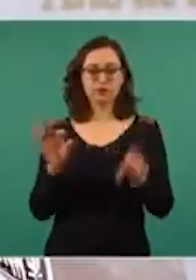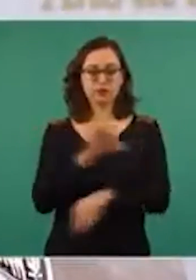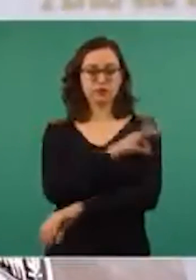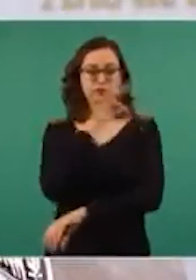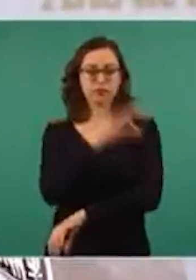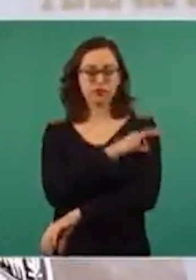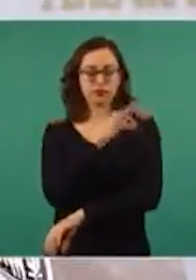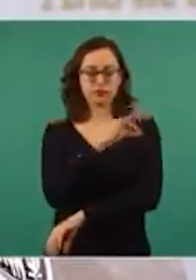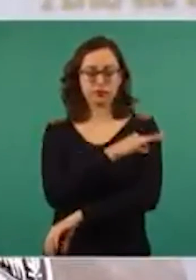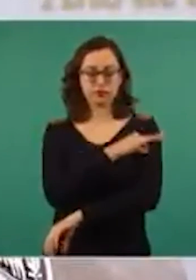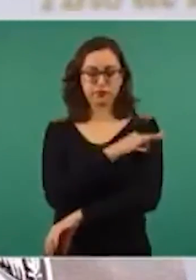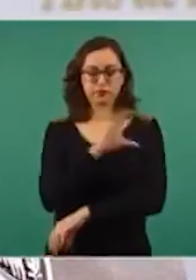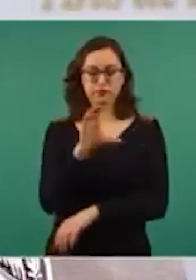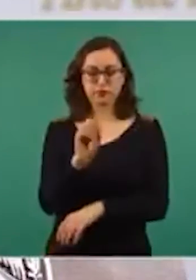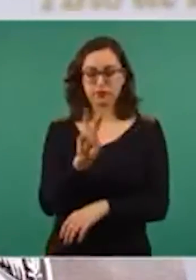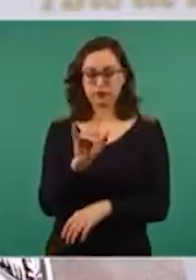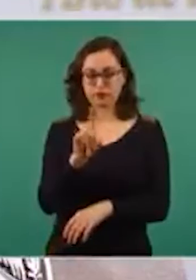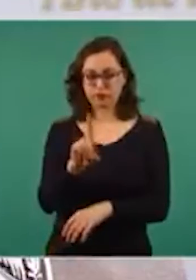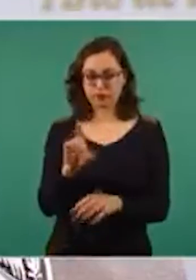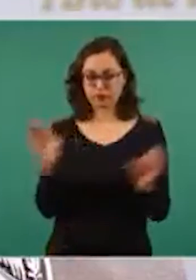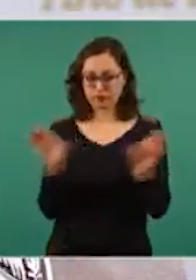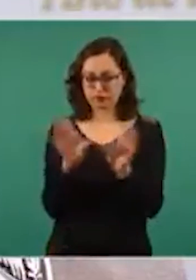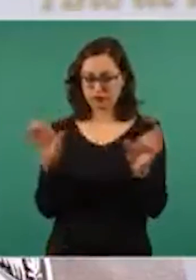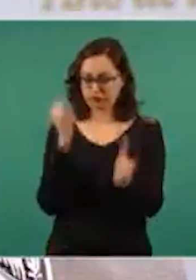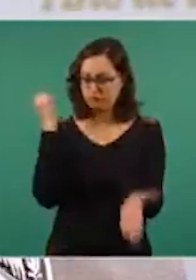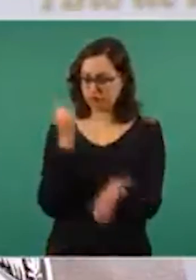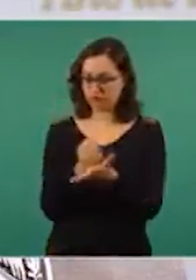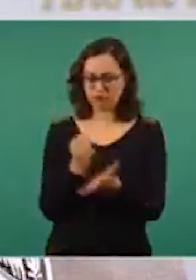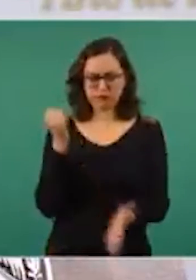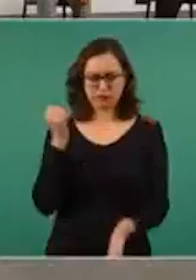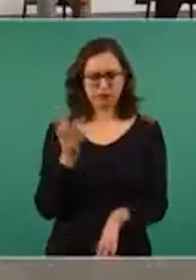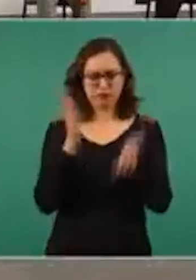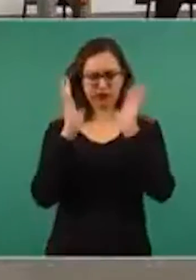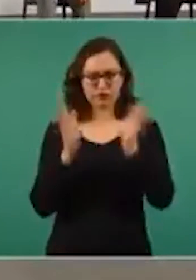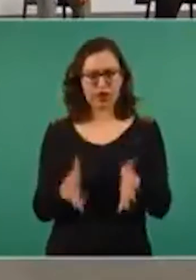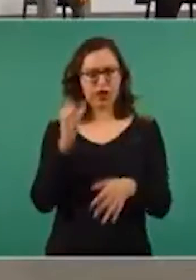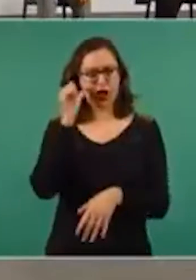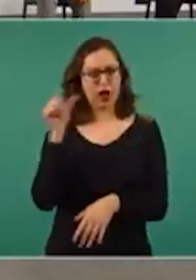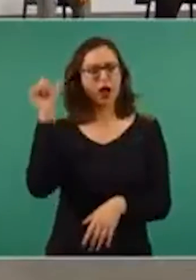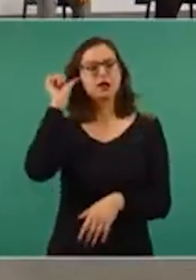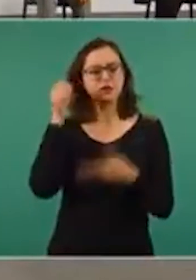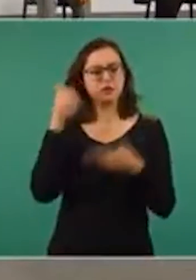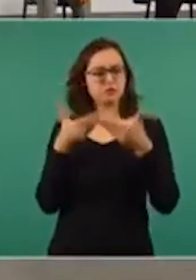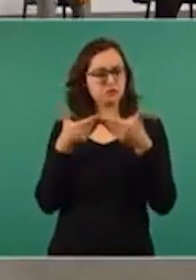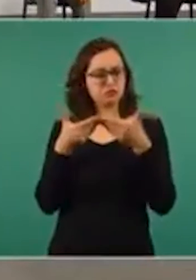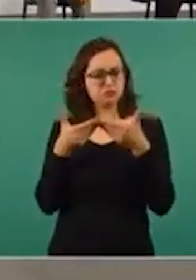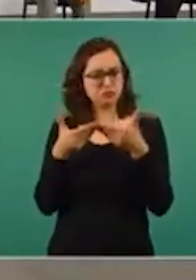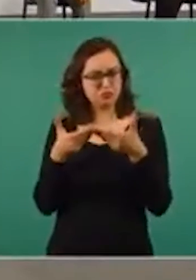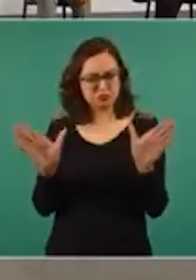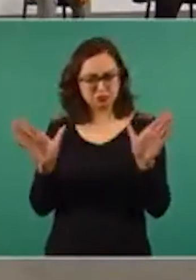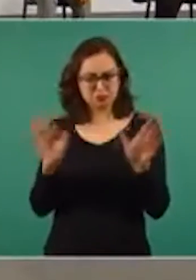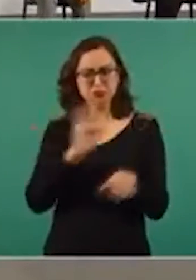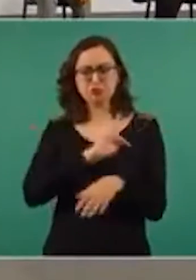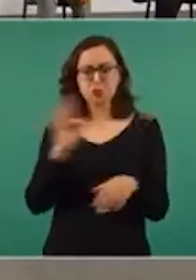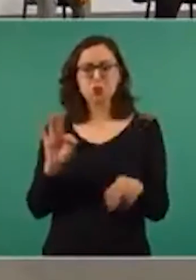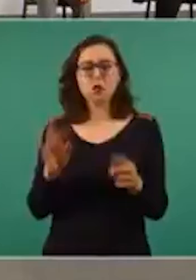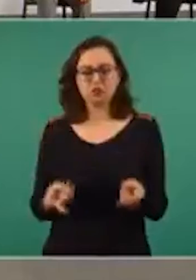y este empezó a operar desde ayer, lo liberamos para que se hicieran los distintos